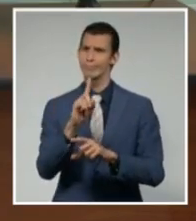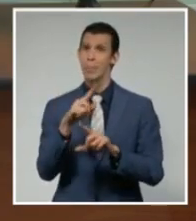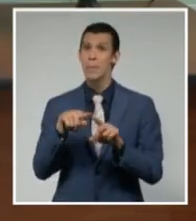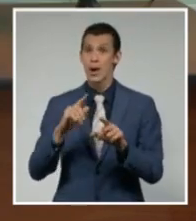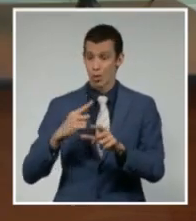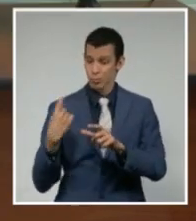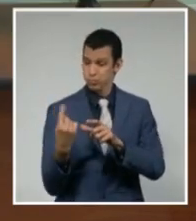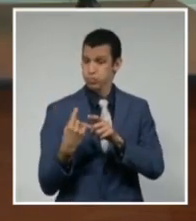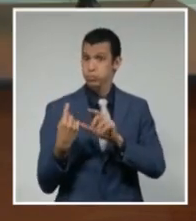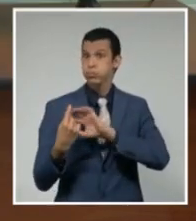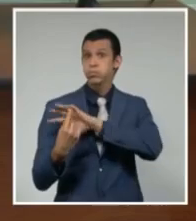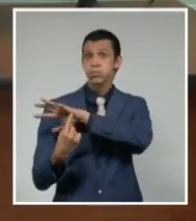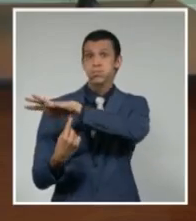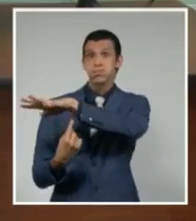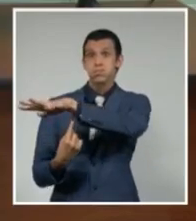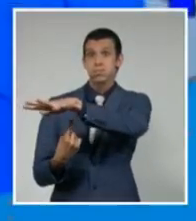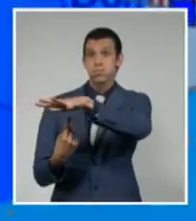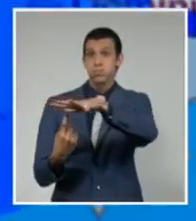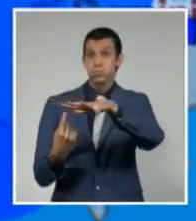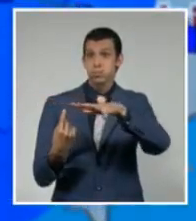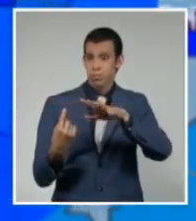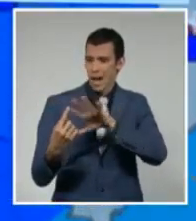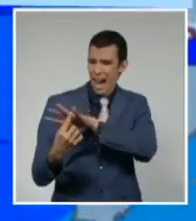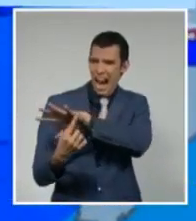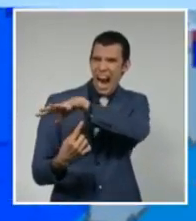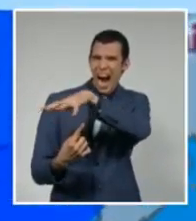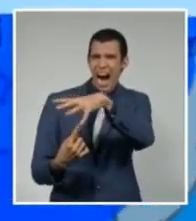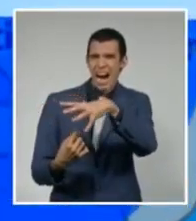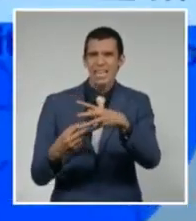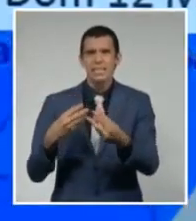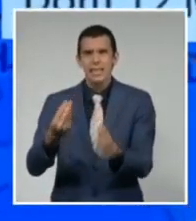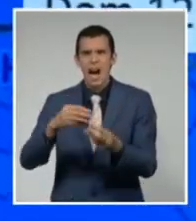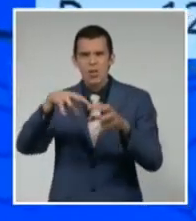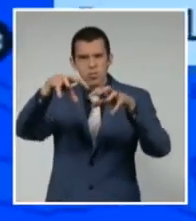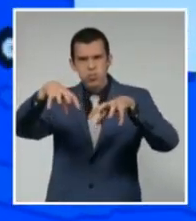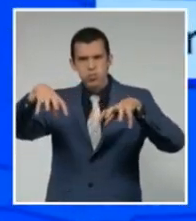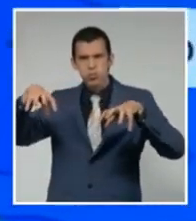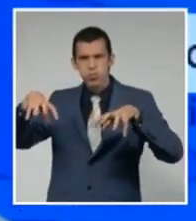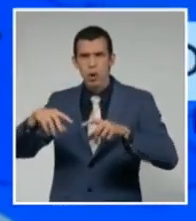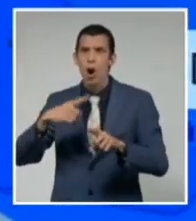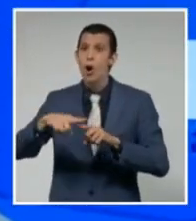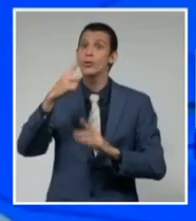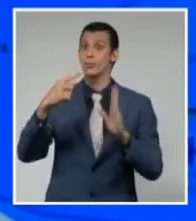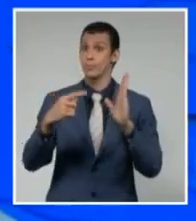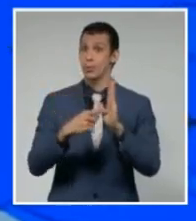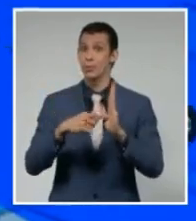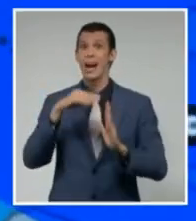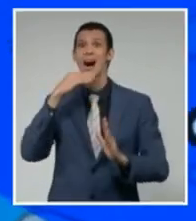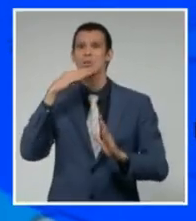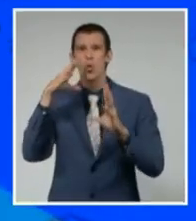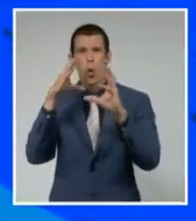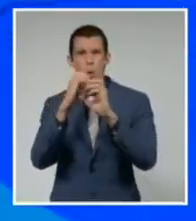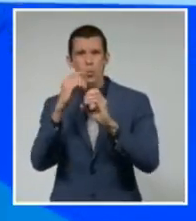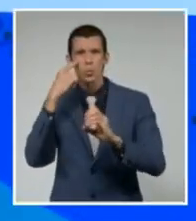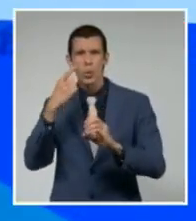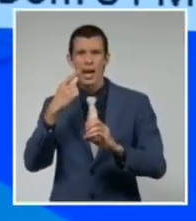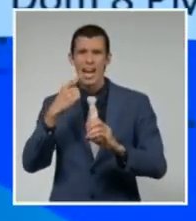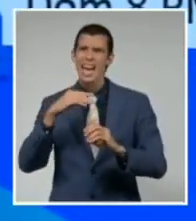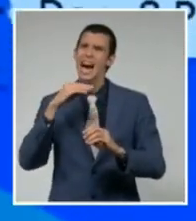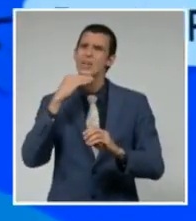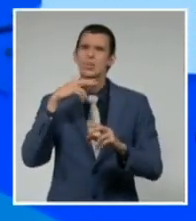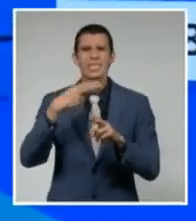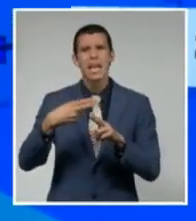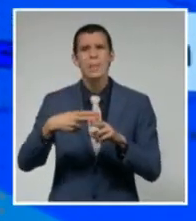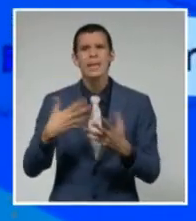Y también el viento. Esta es la traza de los vientos de tormenta tropical. Abarcarán casi toda Cuba.